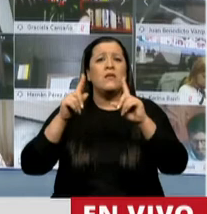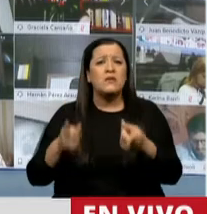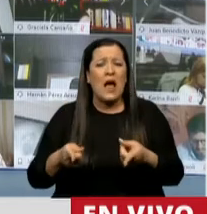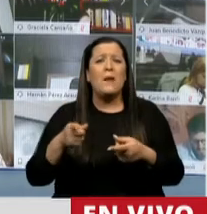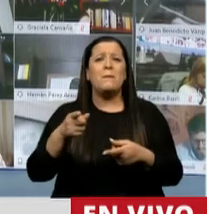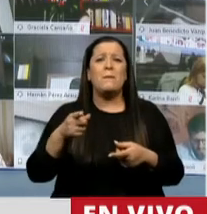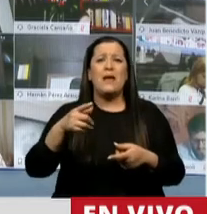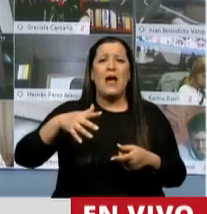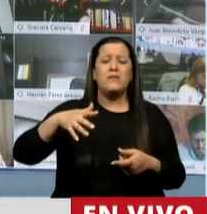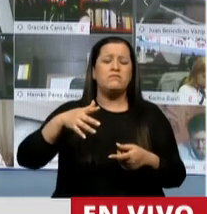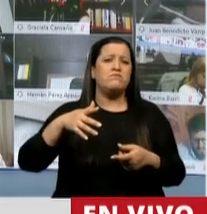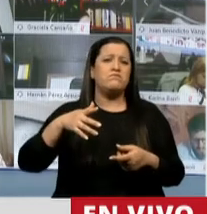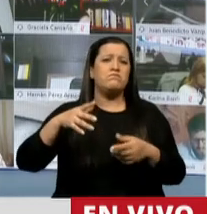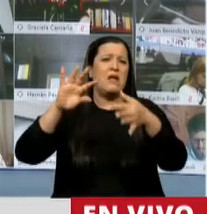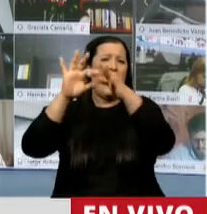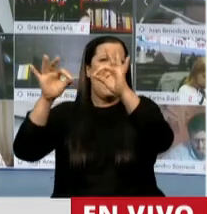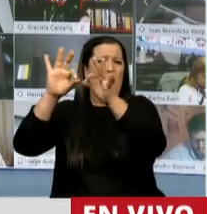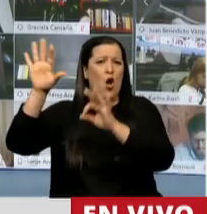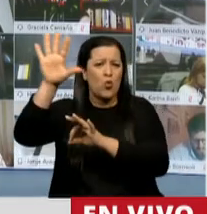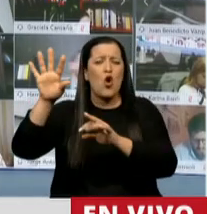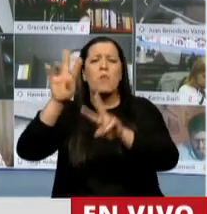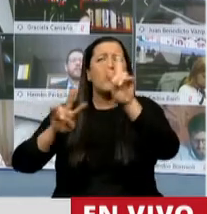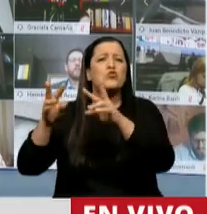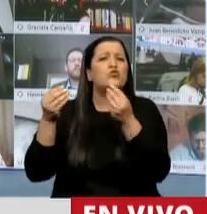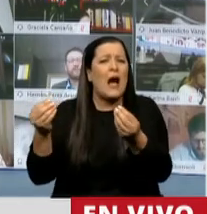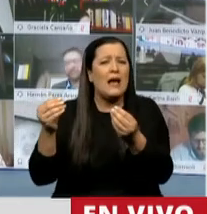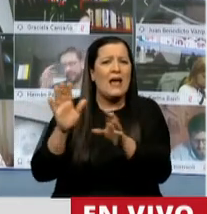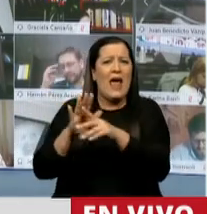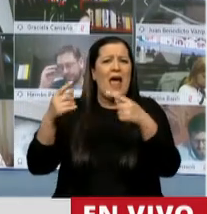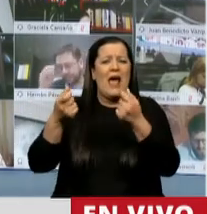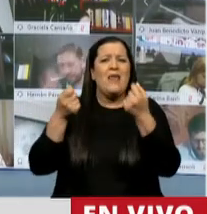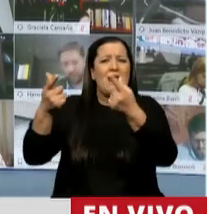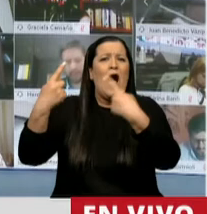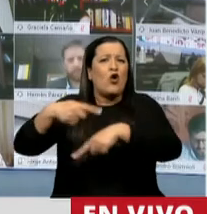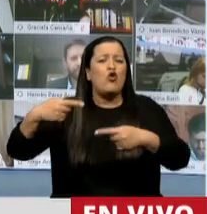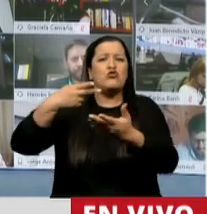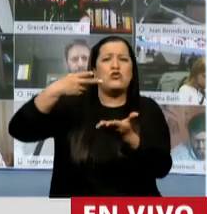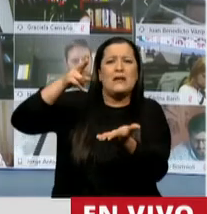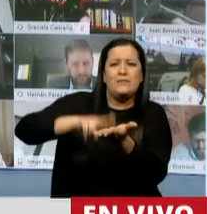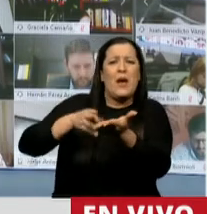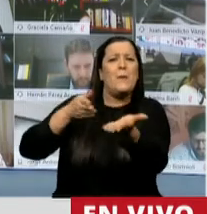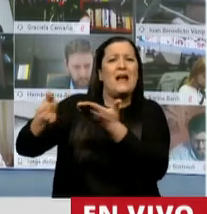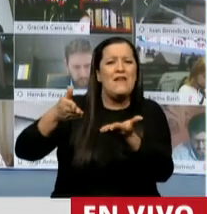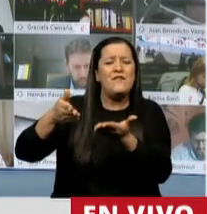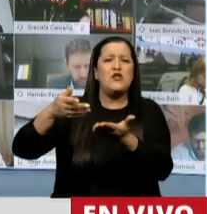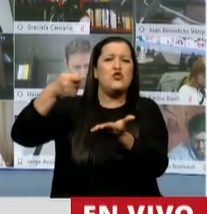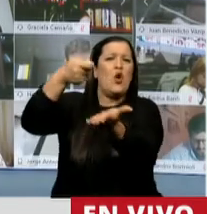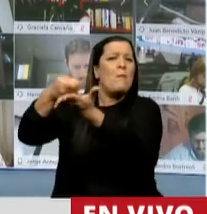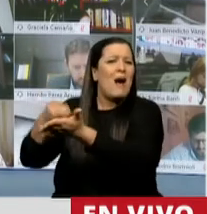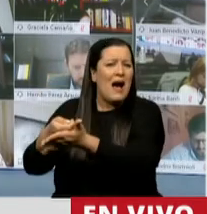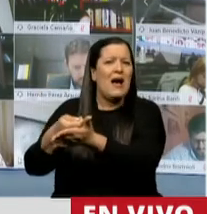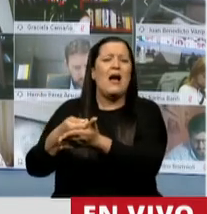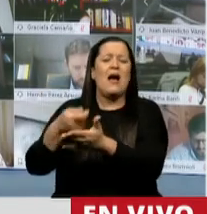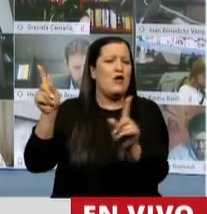la Comunidad Económica Europea la limitación de beneficios fiscales respecto de las rentas que provengan